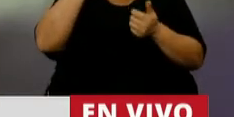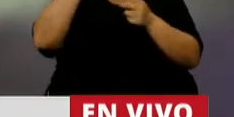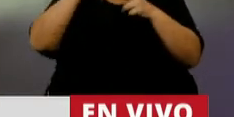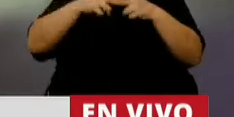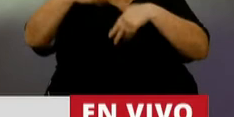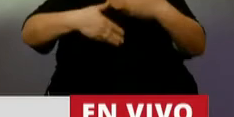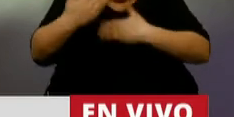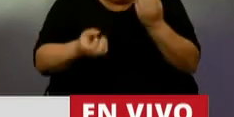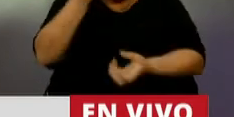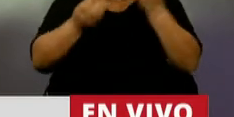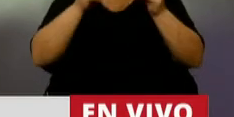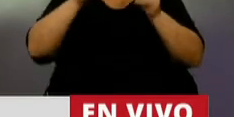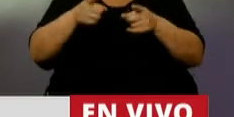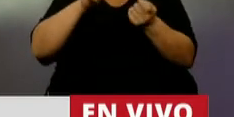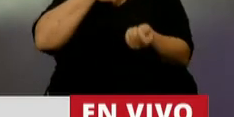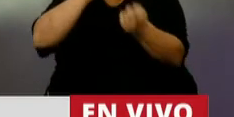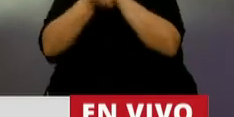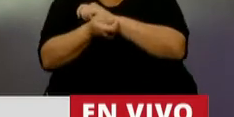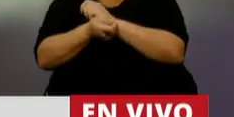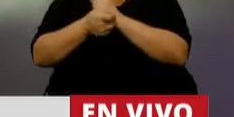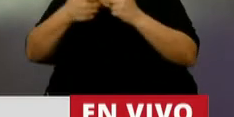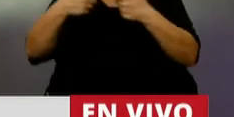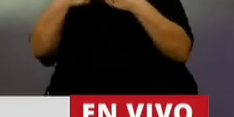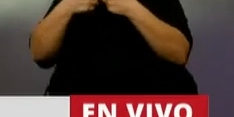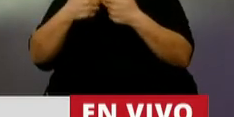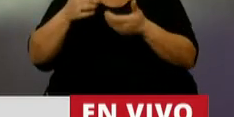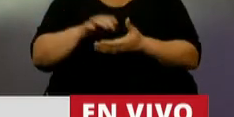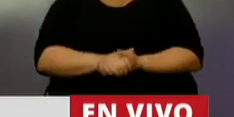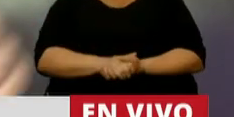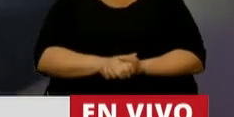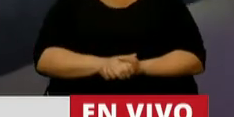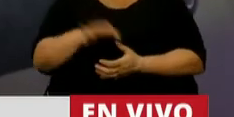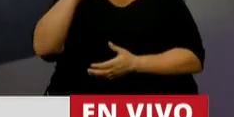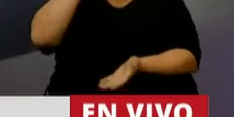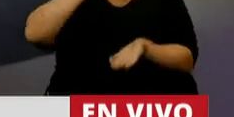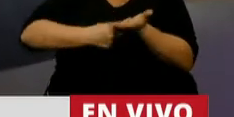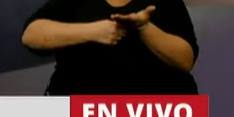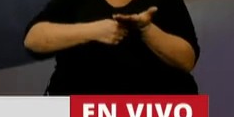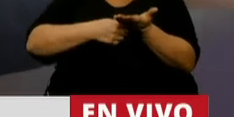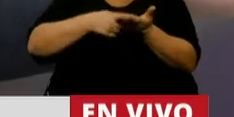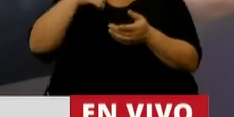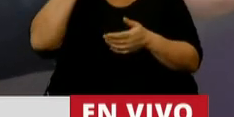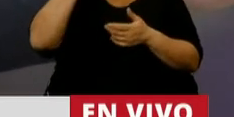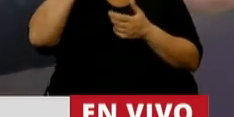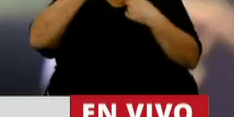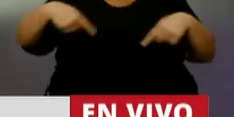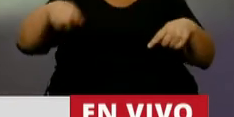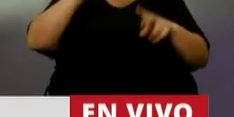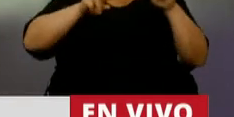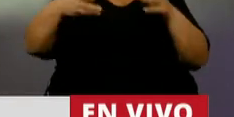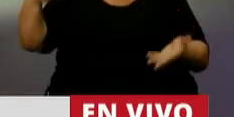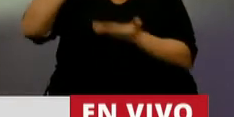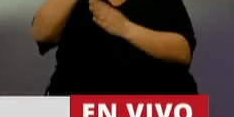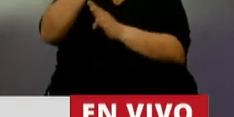conocimiento, esta reforma que pretenden hacer de las sociedades por acciones simplificadas, o el decreto de telecomunicaciones, que lo único que genera es